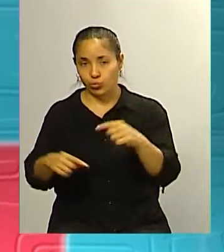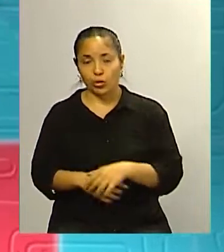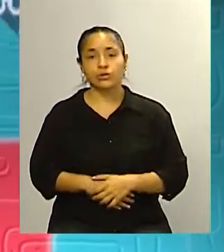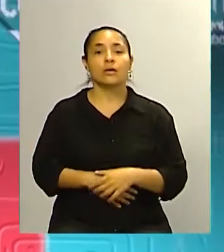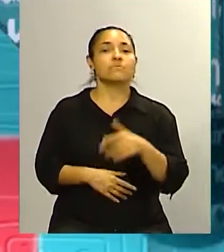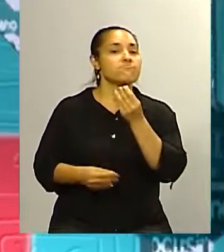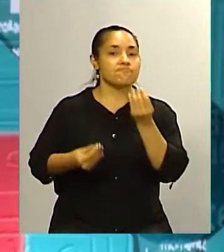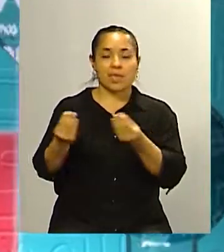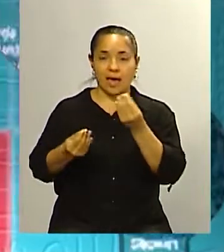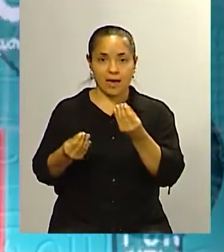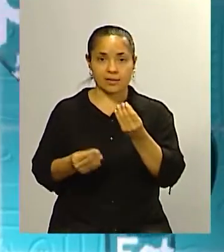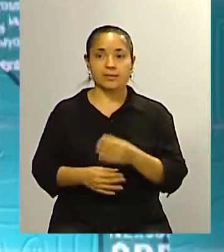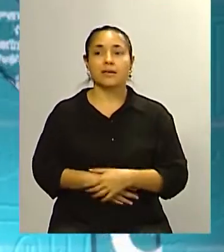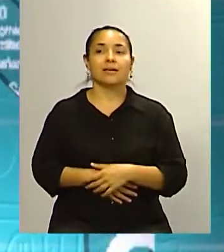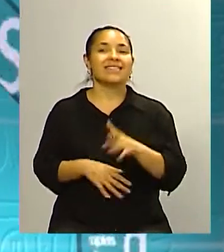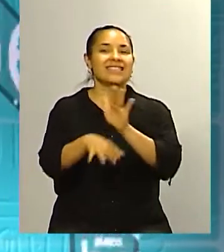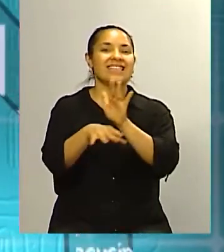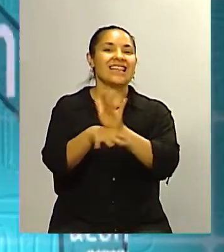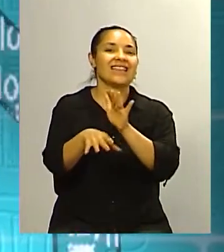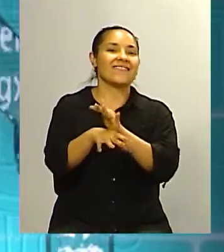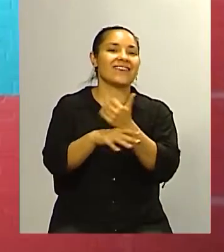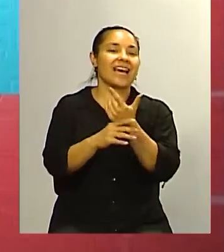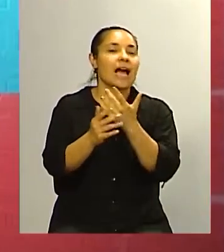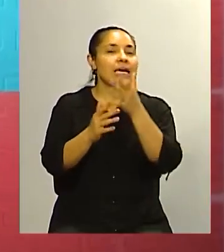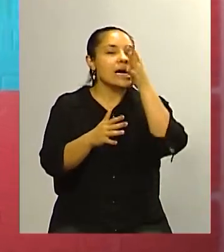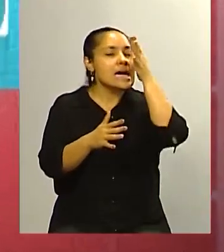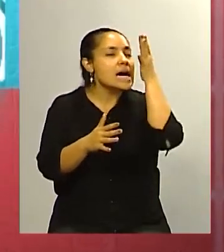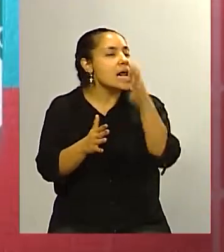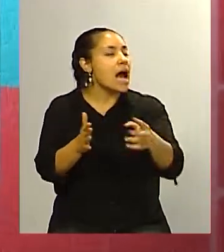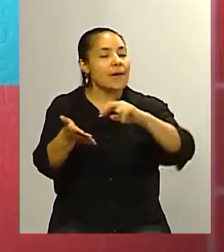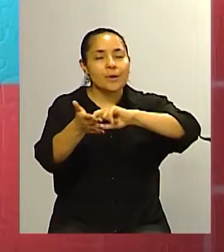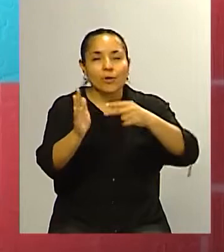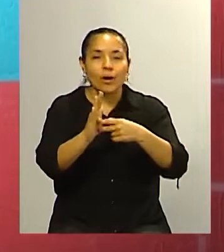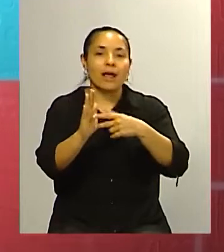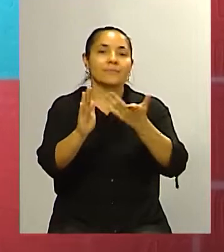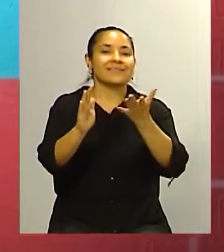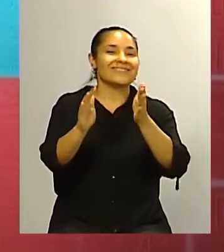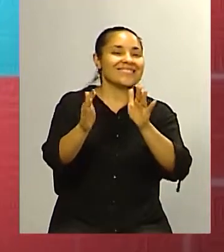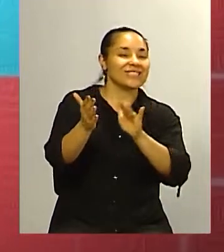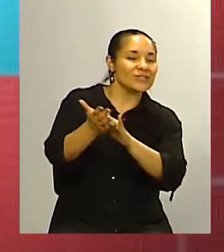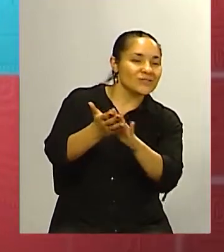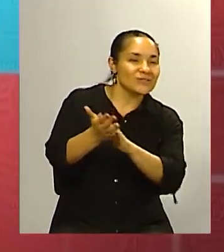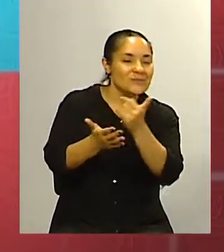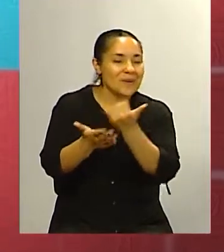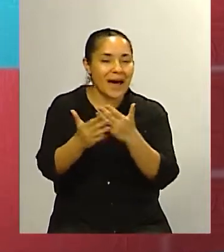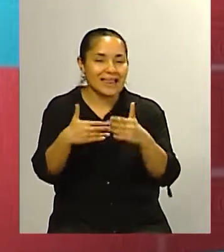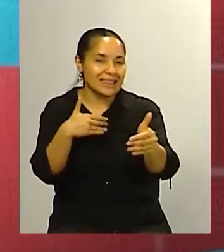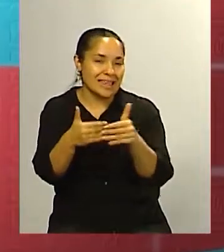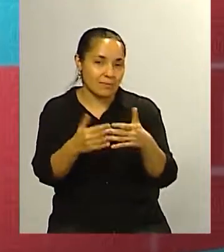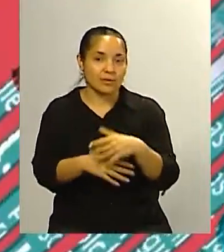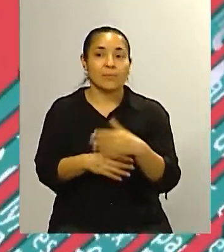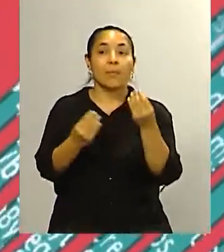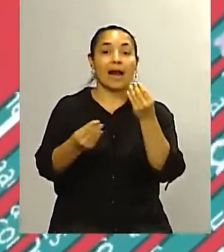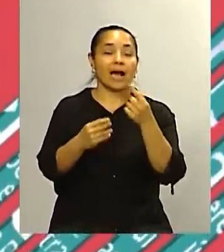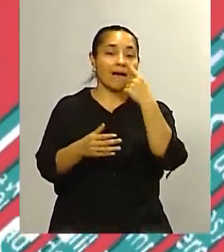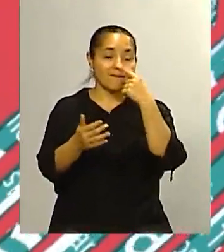una una curita para una gran lastimadura porque lo que ellos van a tratar es que no se llega al 100% de inflación